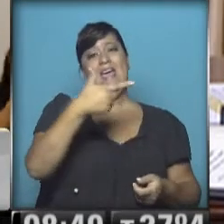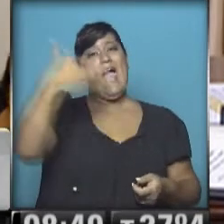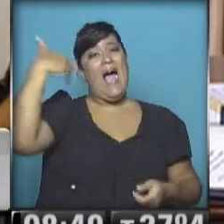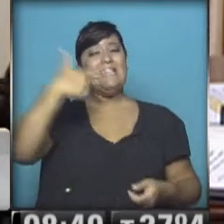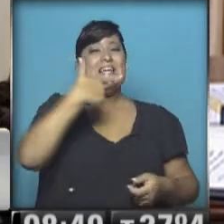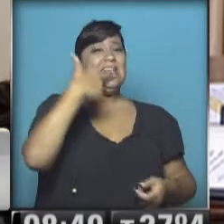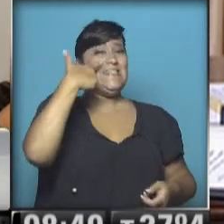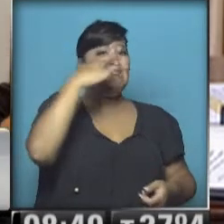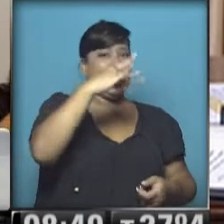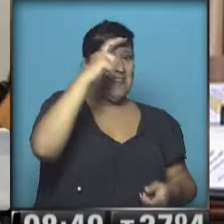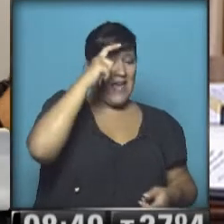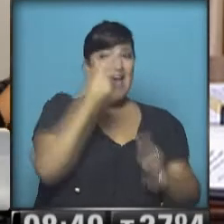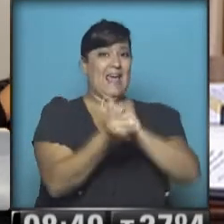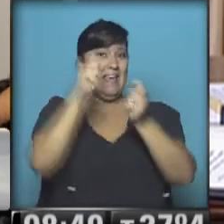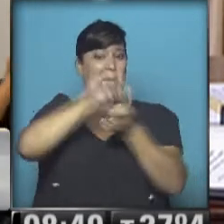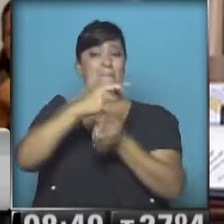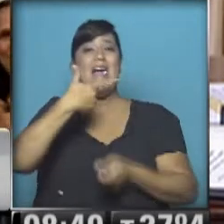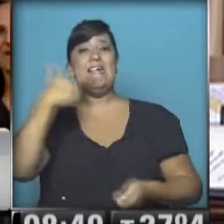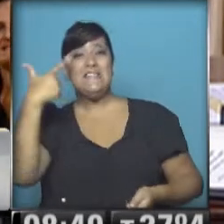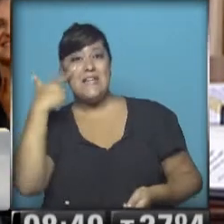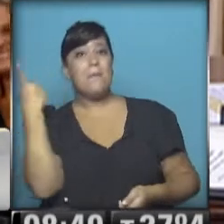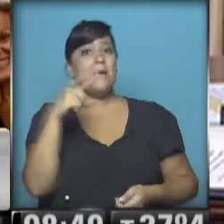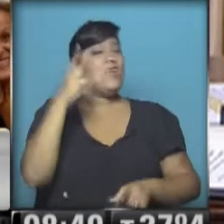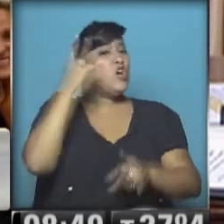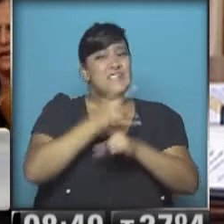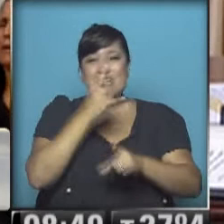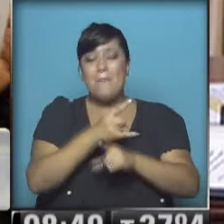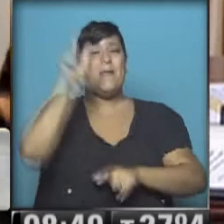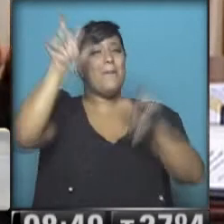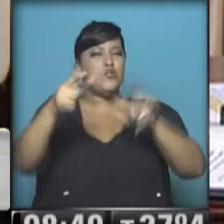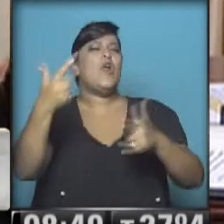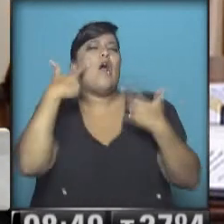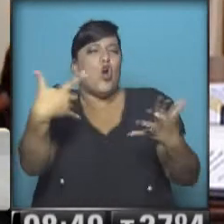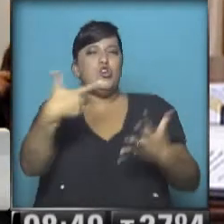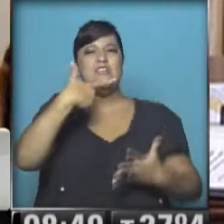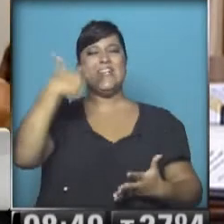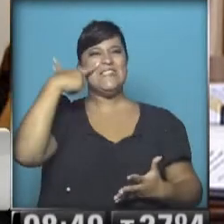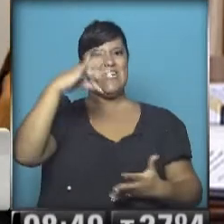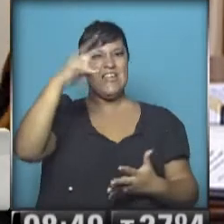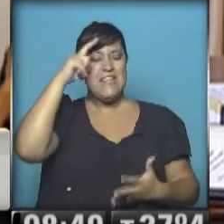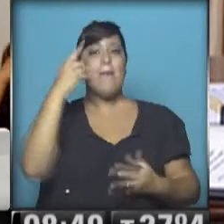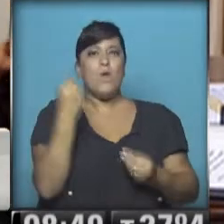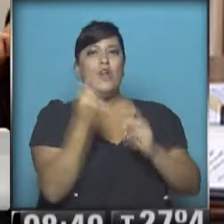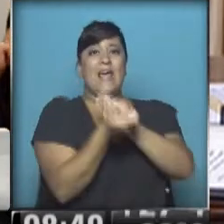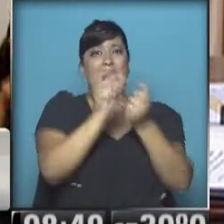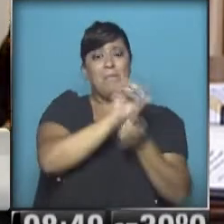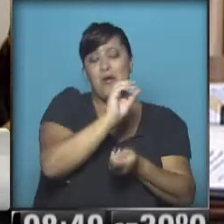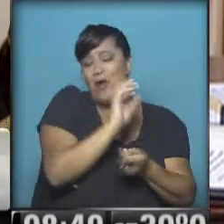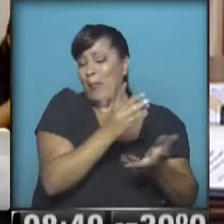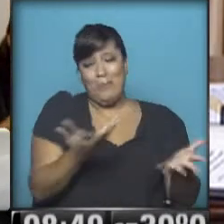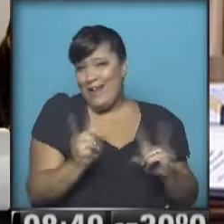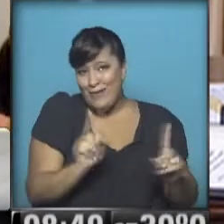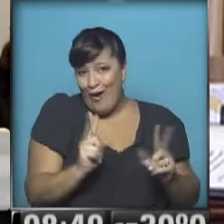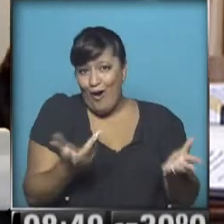Inteligencia de Estado así, siempre la siguió llamando SIDE. Es que el cambio de nombre no modifica nada, sino se